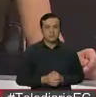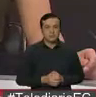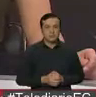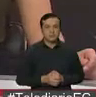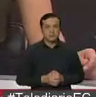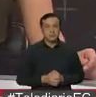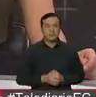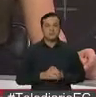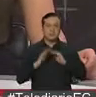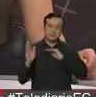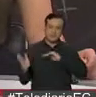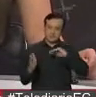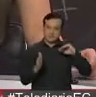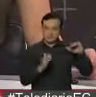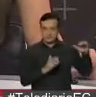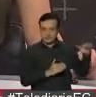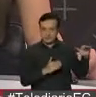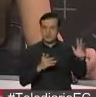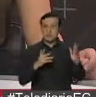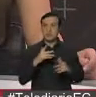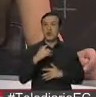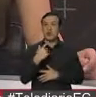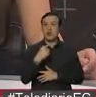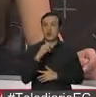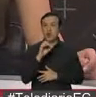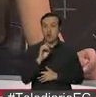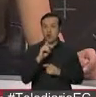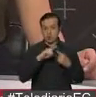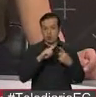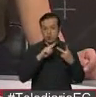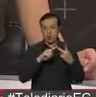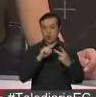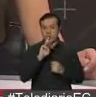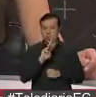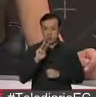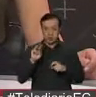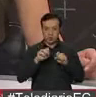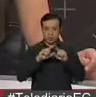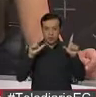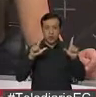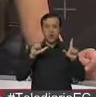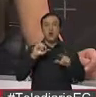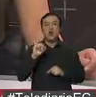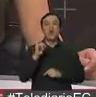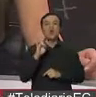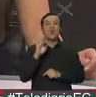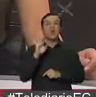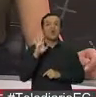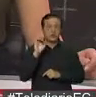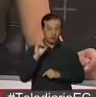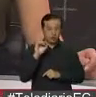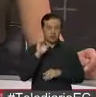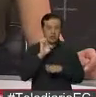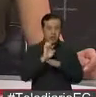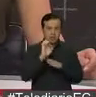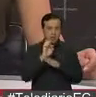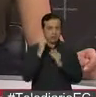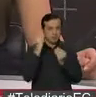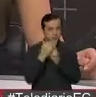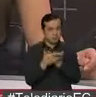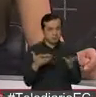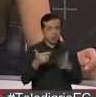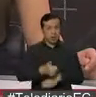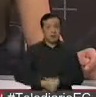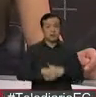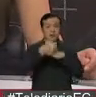Revisamos otros temas. aplicación GoBC y el portal web Juntos Ecuador son dos herramientas digitales que el gobierno promociona. Según las